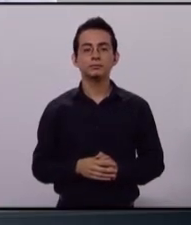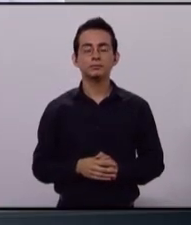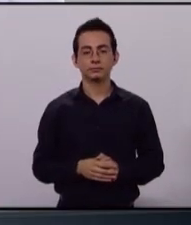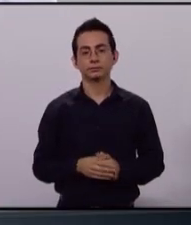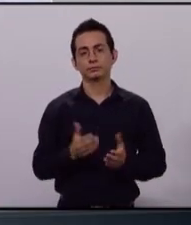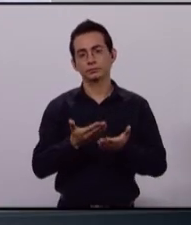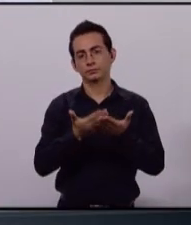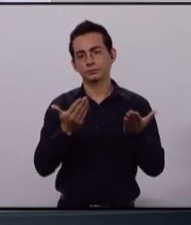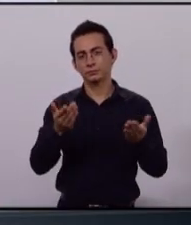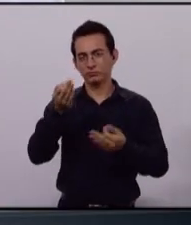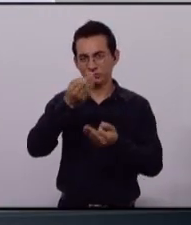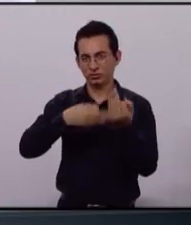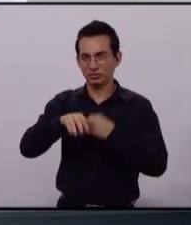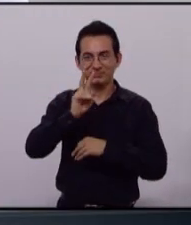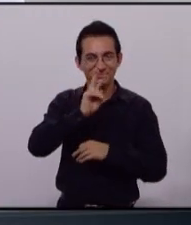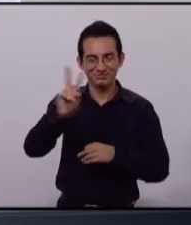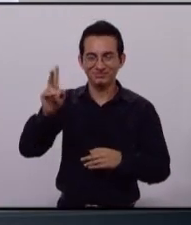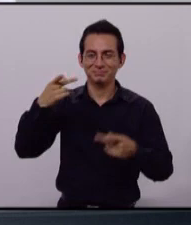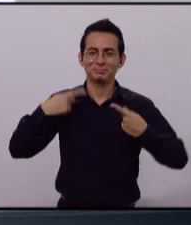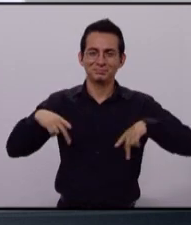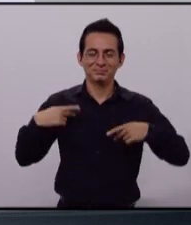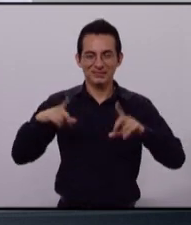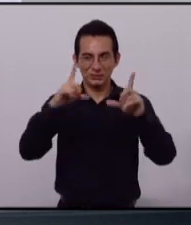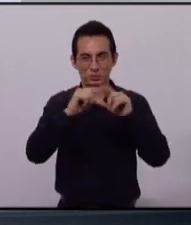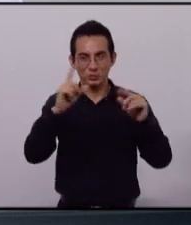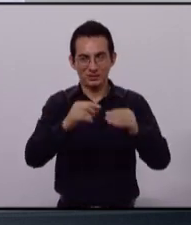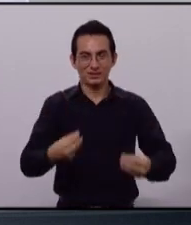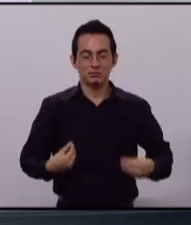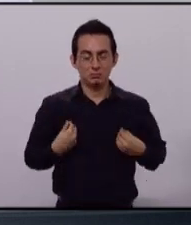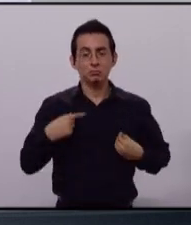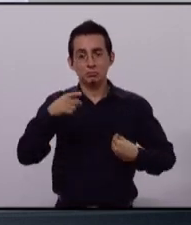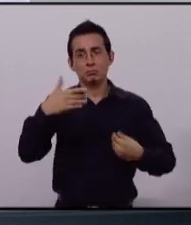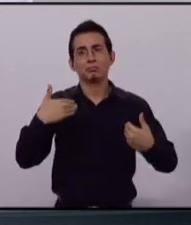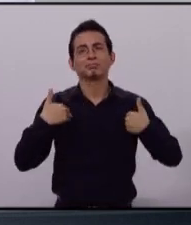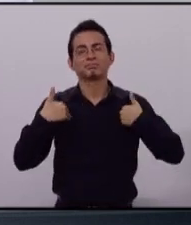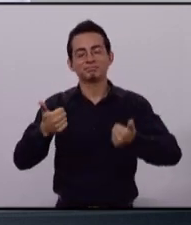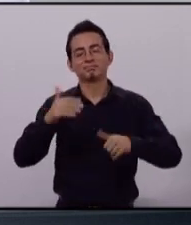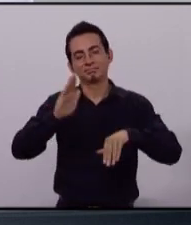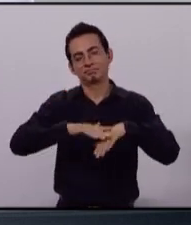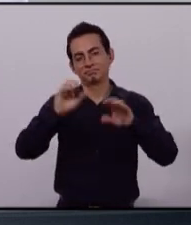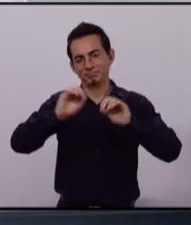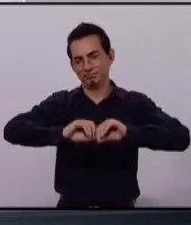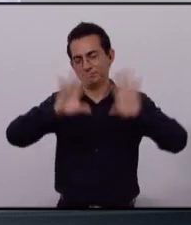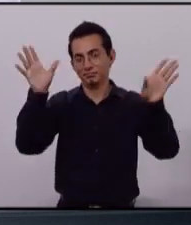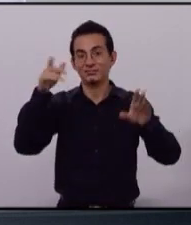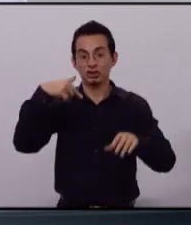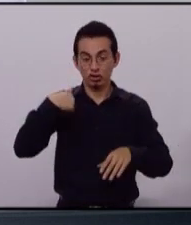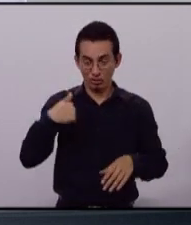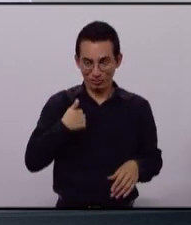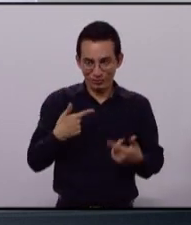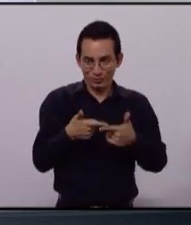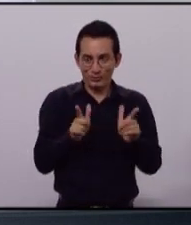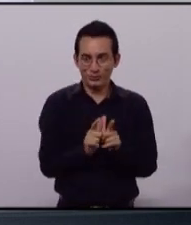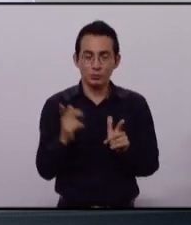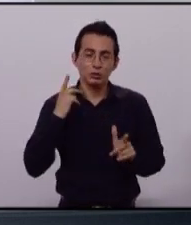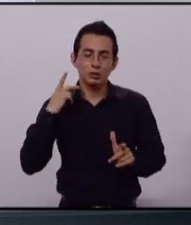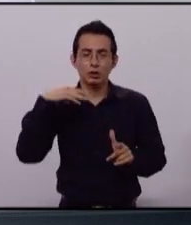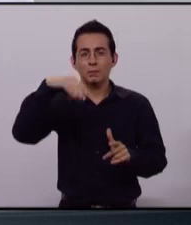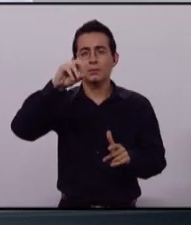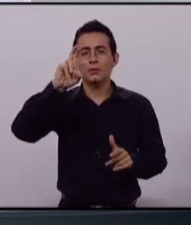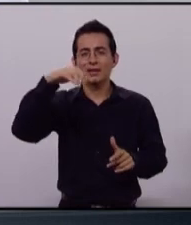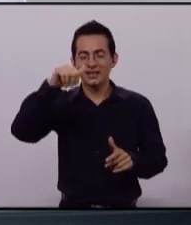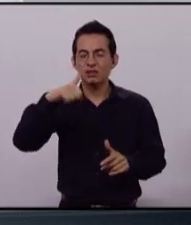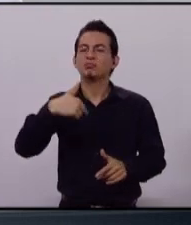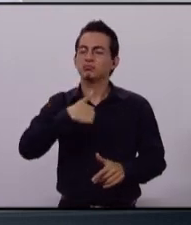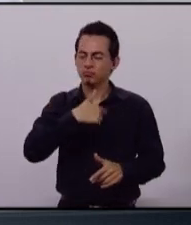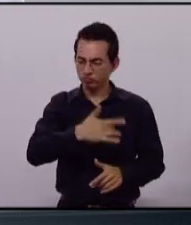Zapopana, zapopanos, ha quedado claro en este debate que nosotros en Morena sí tenemos autoridad moral para